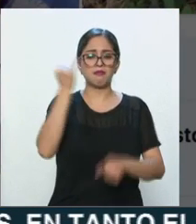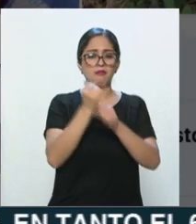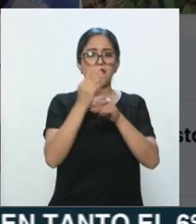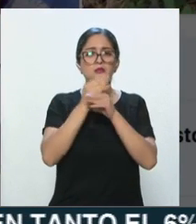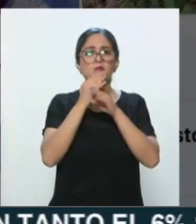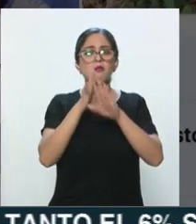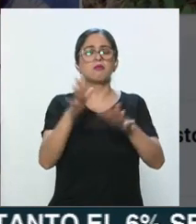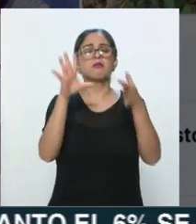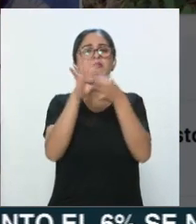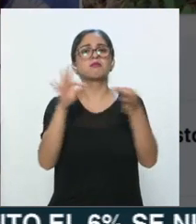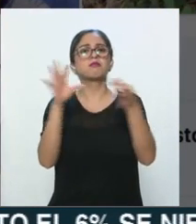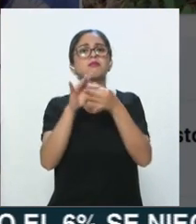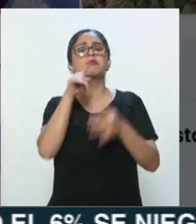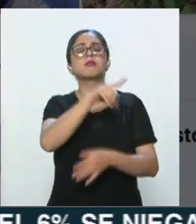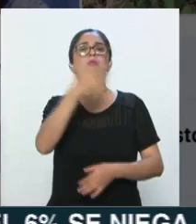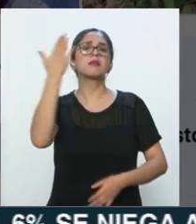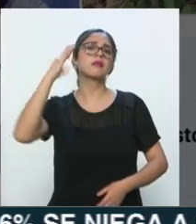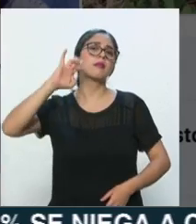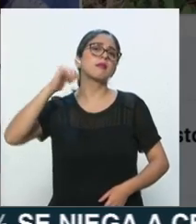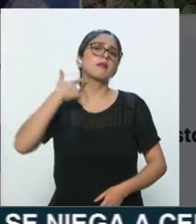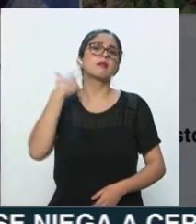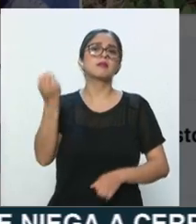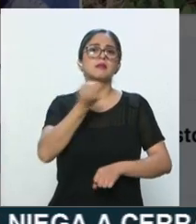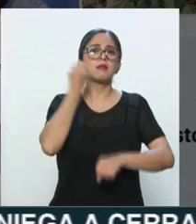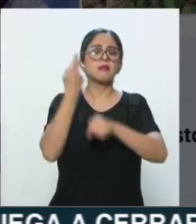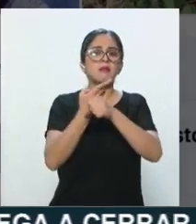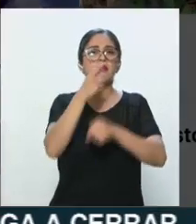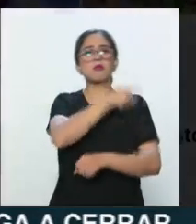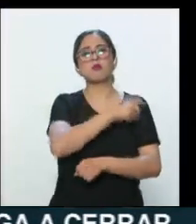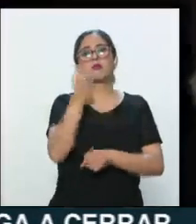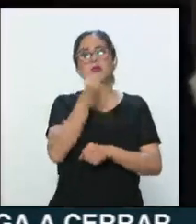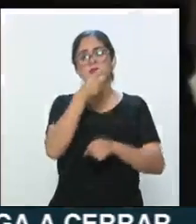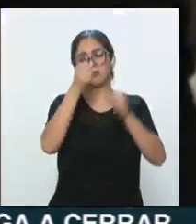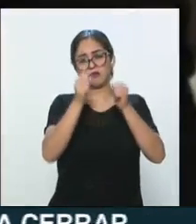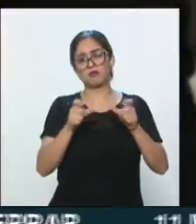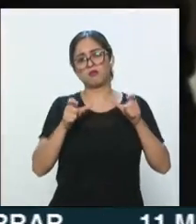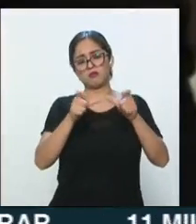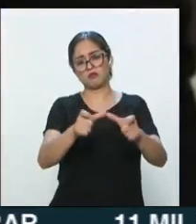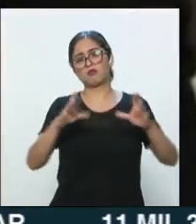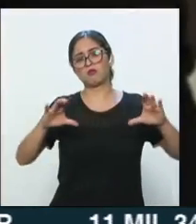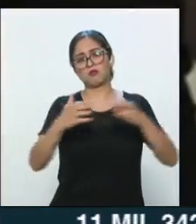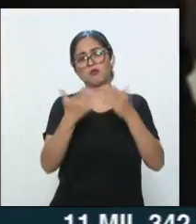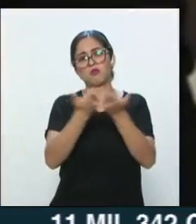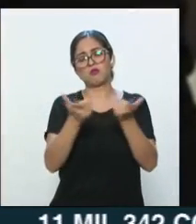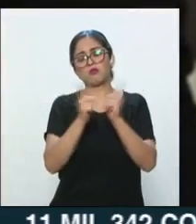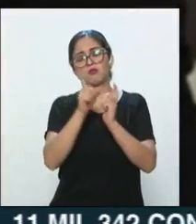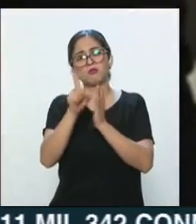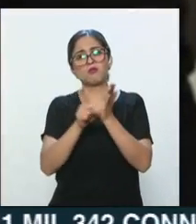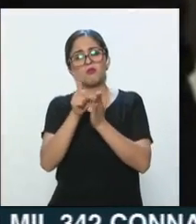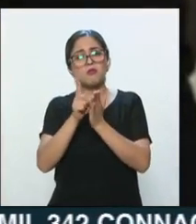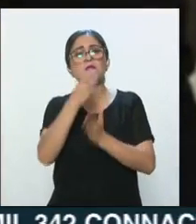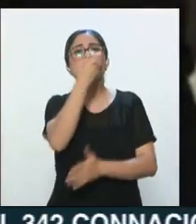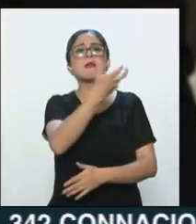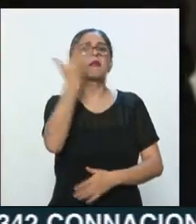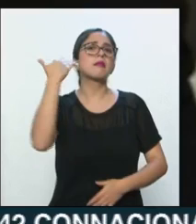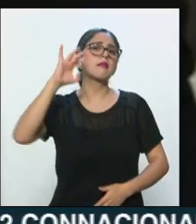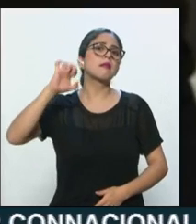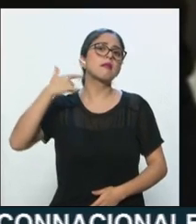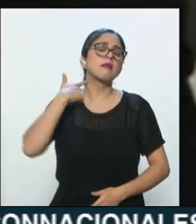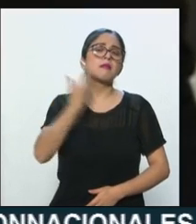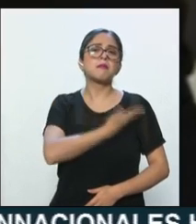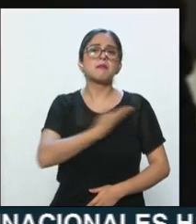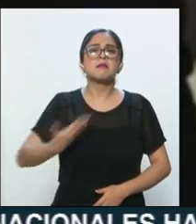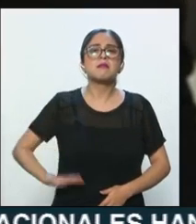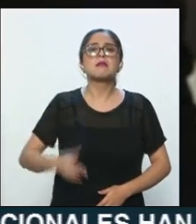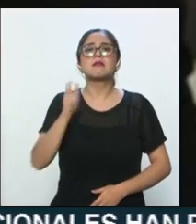corroborada sobre vínculos del exsecretario de Seguridad con cárteles de la droga. Esta no es la primera vez que se sugiere que el expresidente sabía